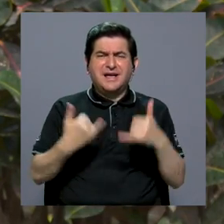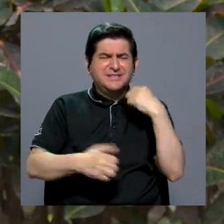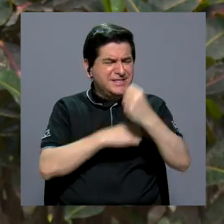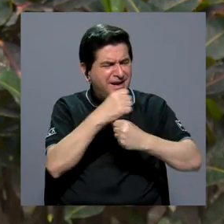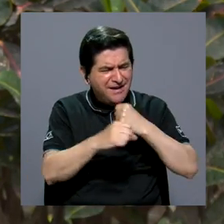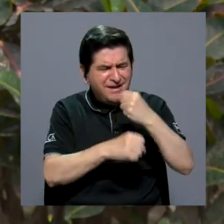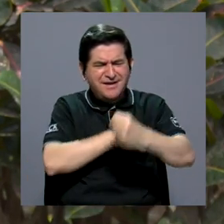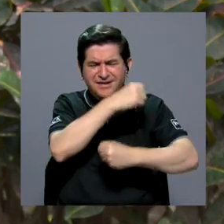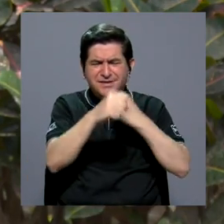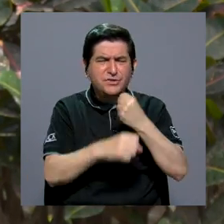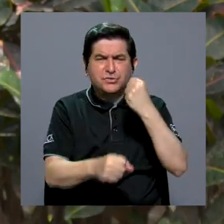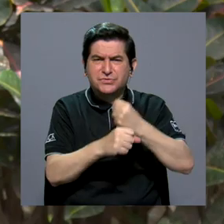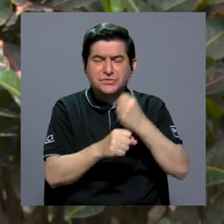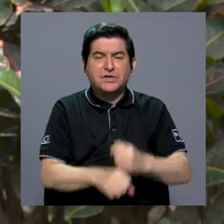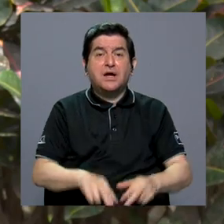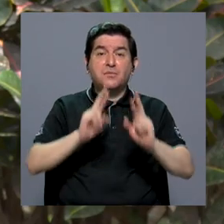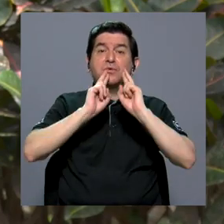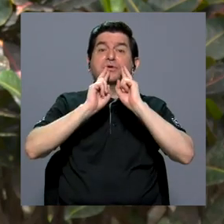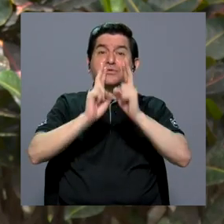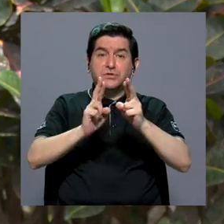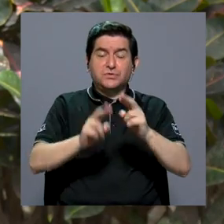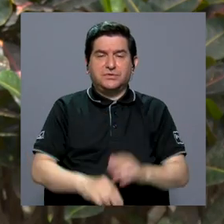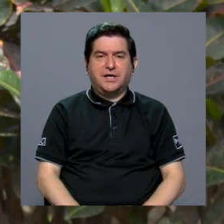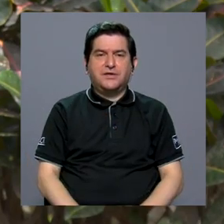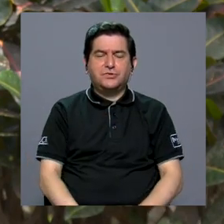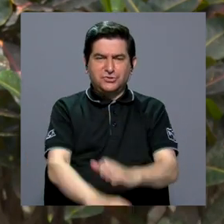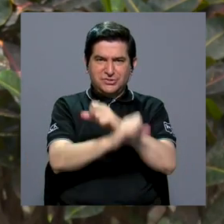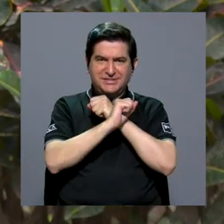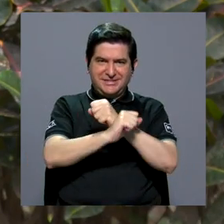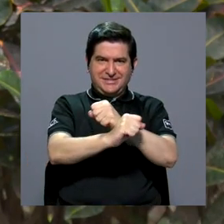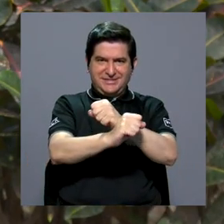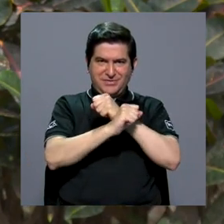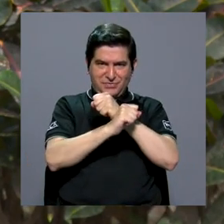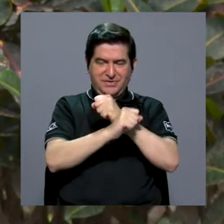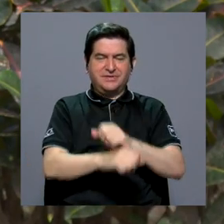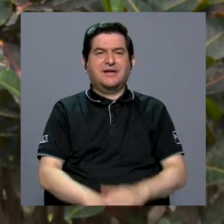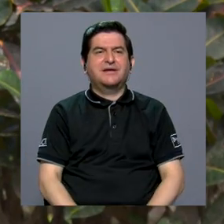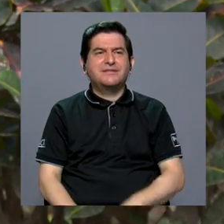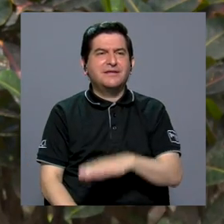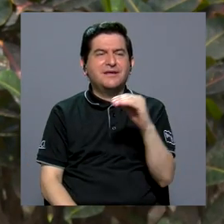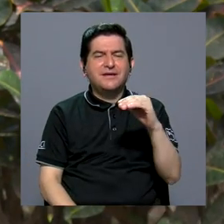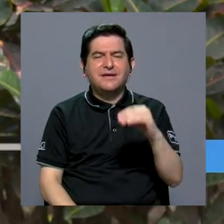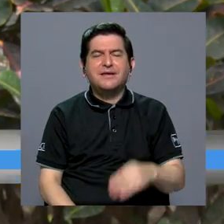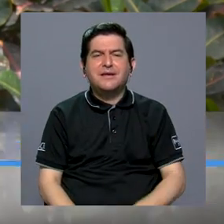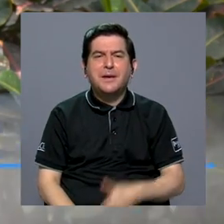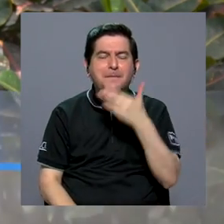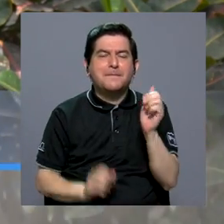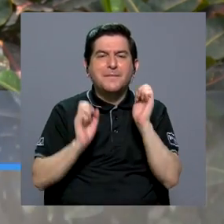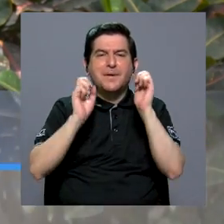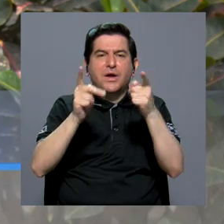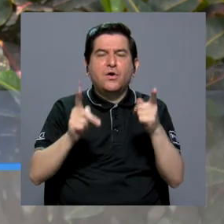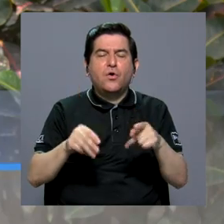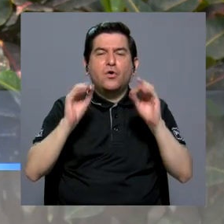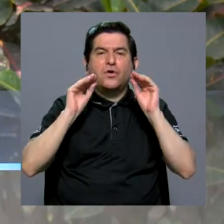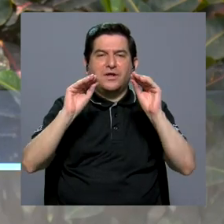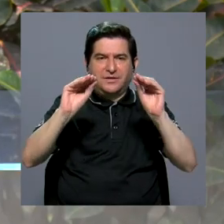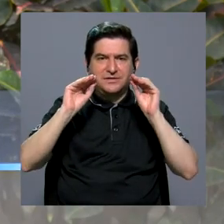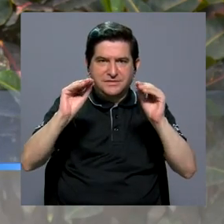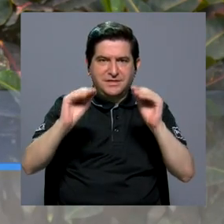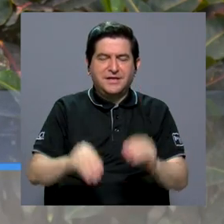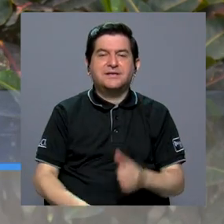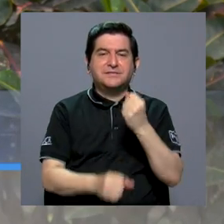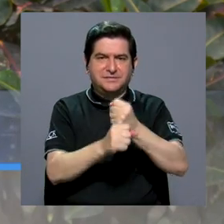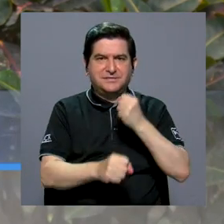años ya de frutos, ¿verdad? De frutos para garantizar para garantizar mejores oportunidades de educación